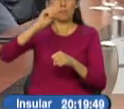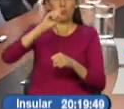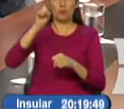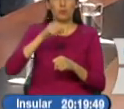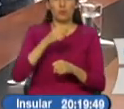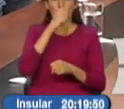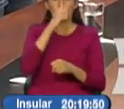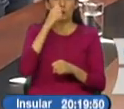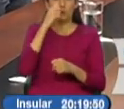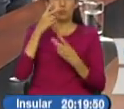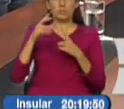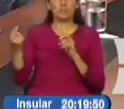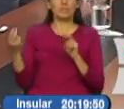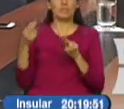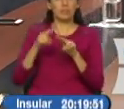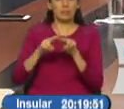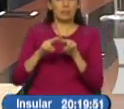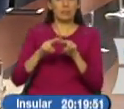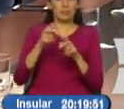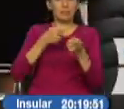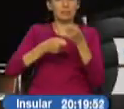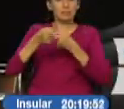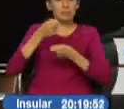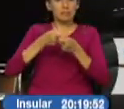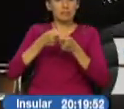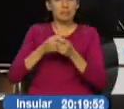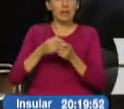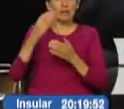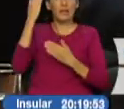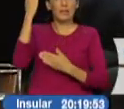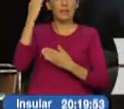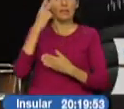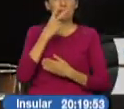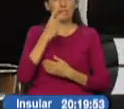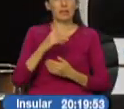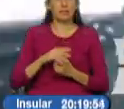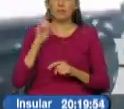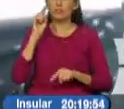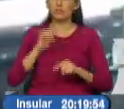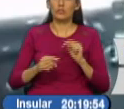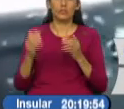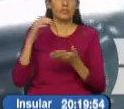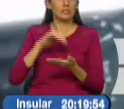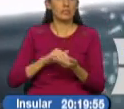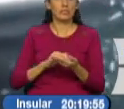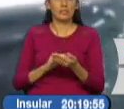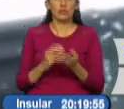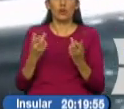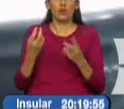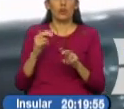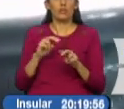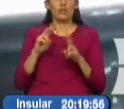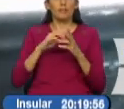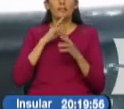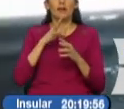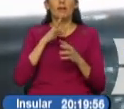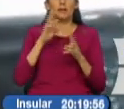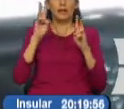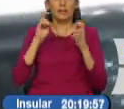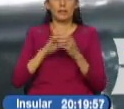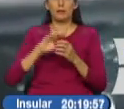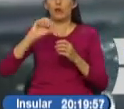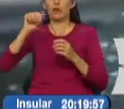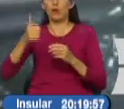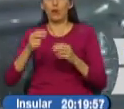también al alcalde de Quito. Mauricio Rodas dio una explicación superficial y no volvió a tratar el tema. Un accionar similar se dio en el caso de Maurote, su